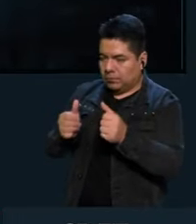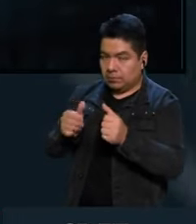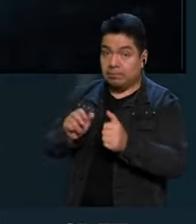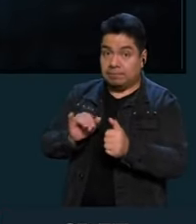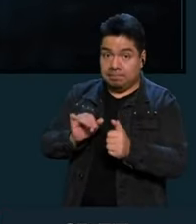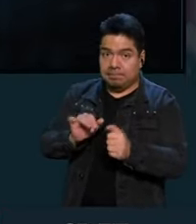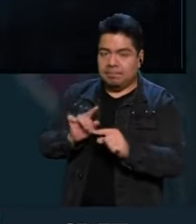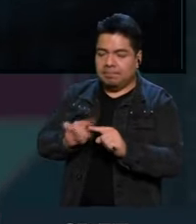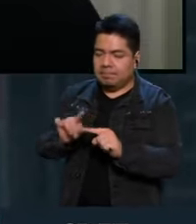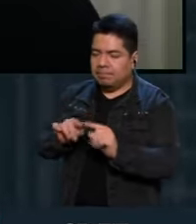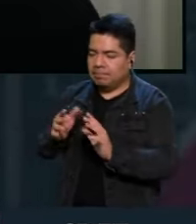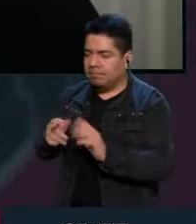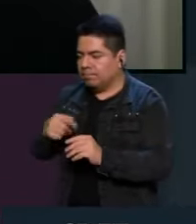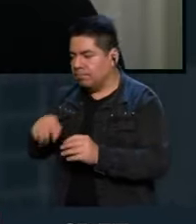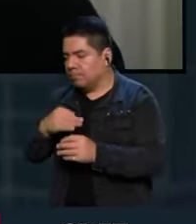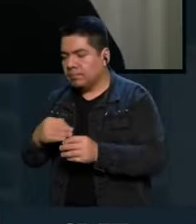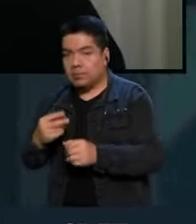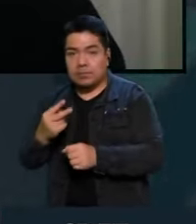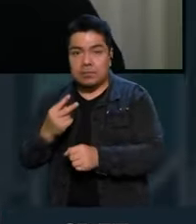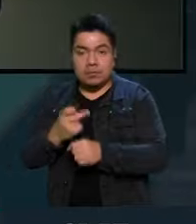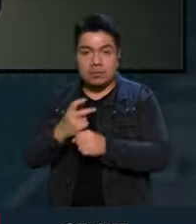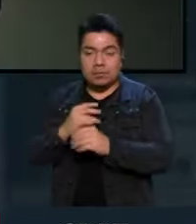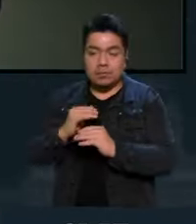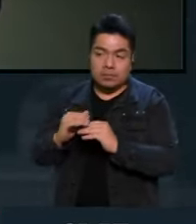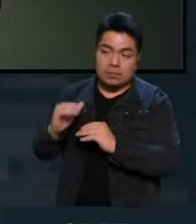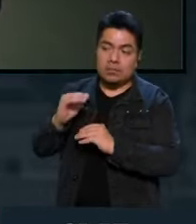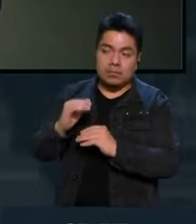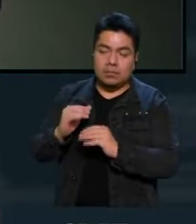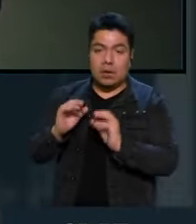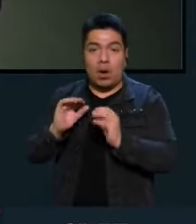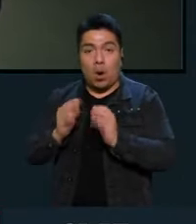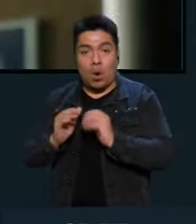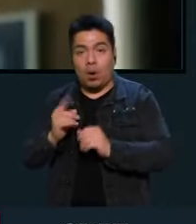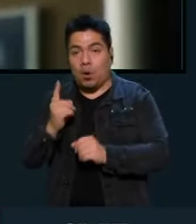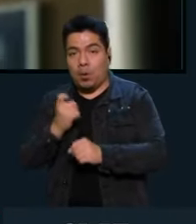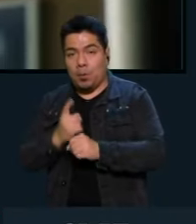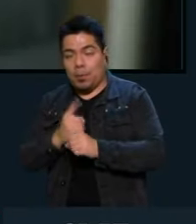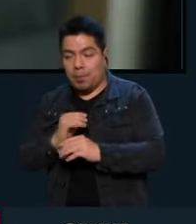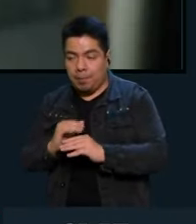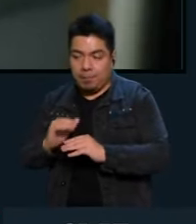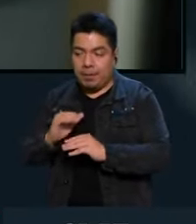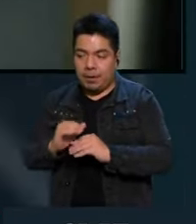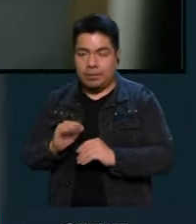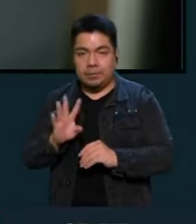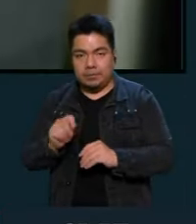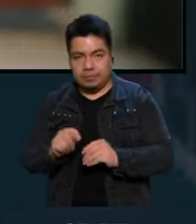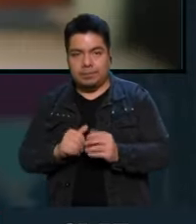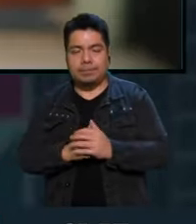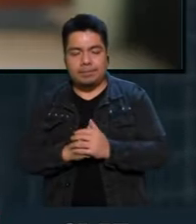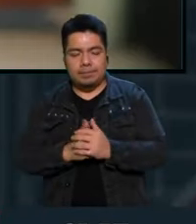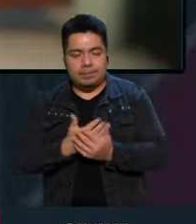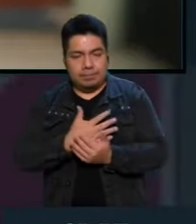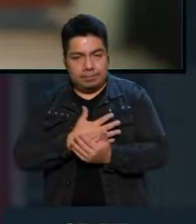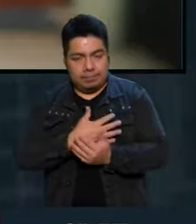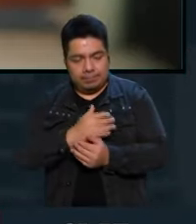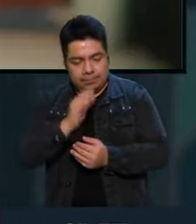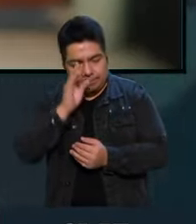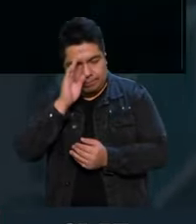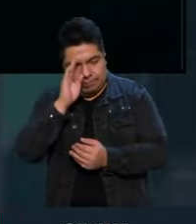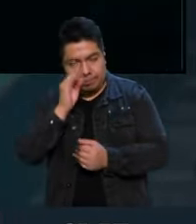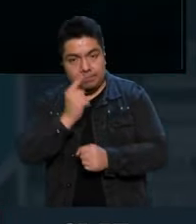hora de construir un segundo piso o un primer piso de la transformación. A mí me parece fundamental.